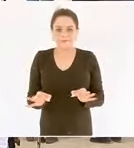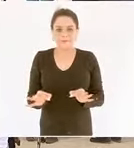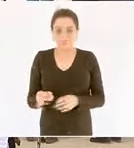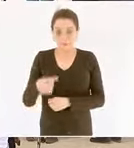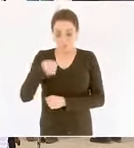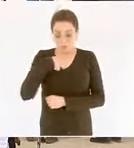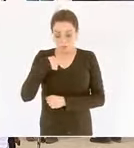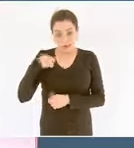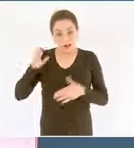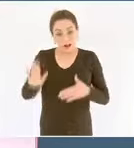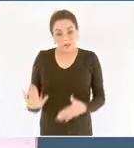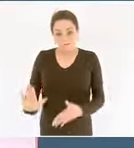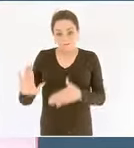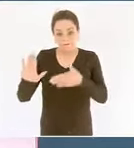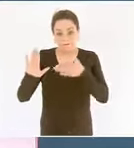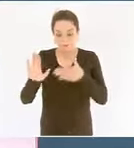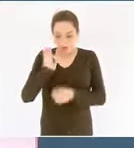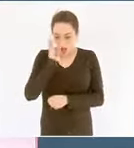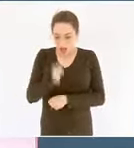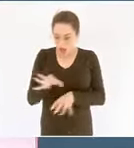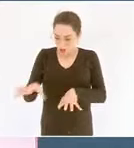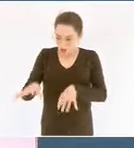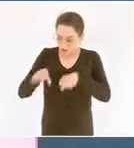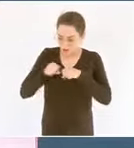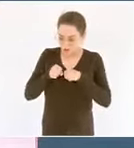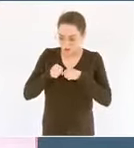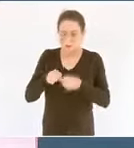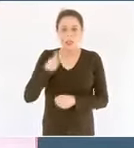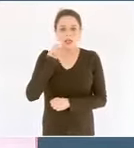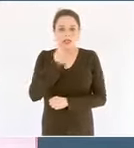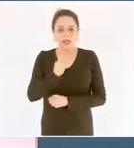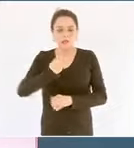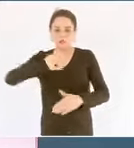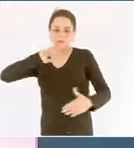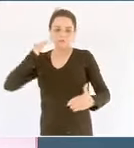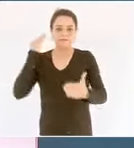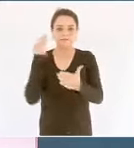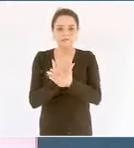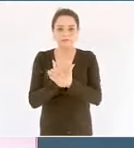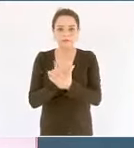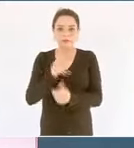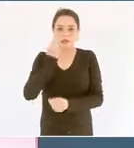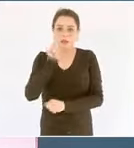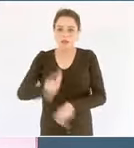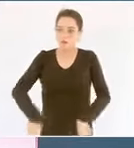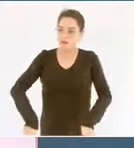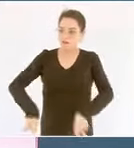de frenar la privatización del sector energético